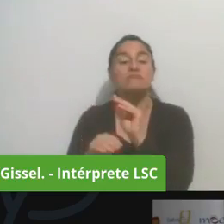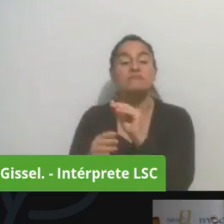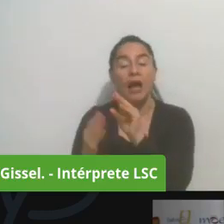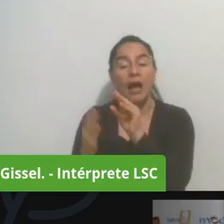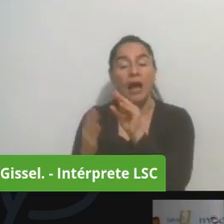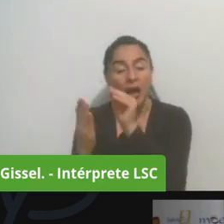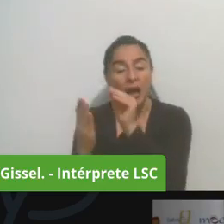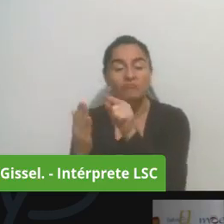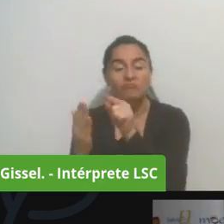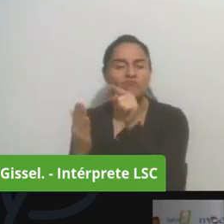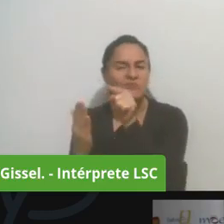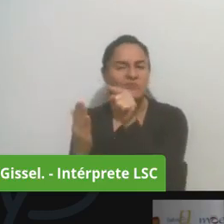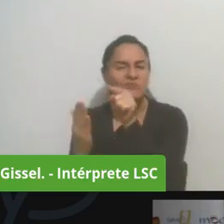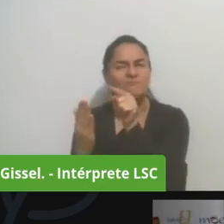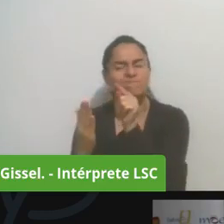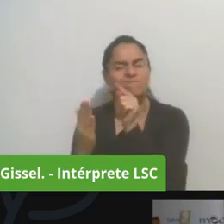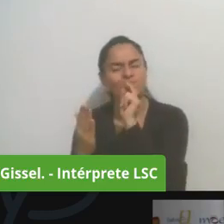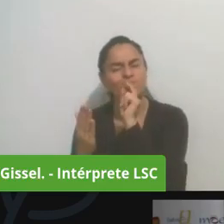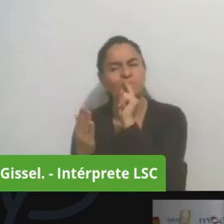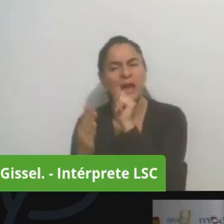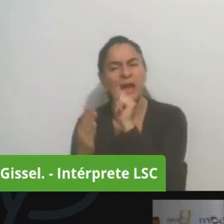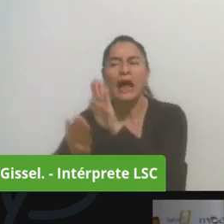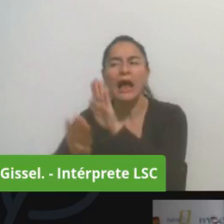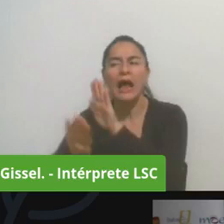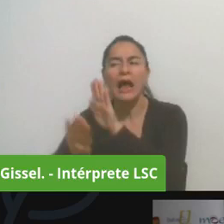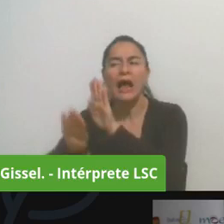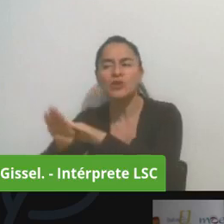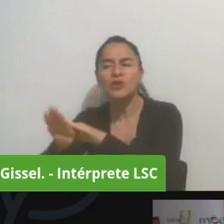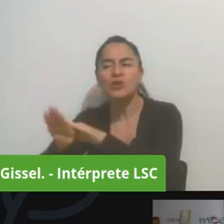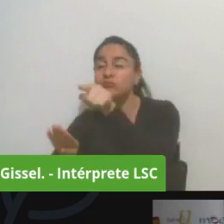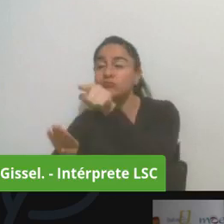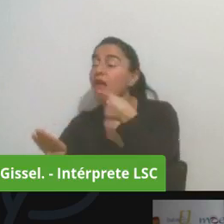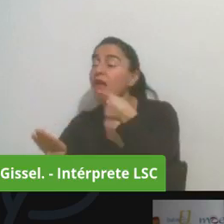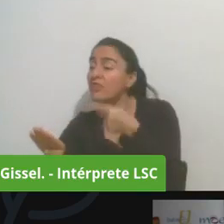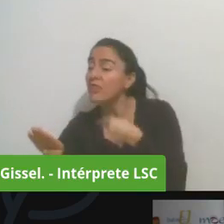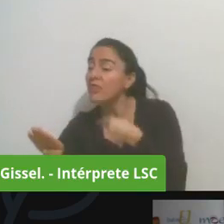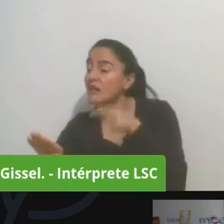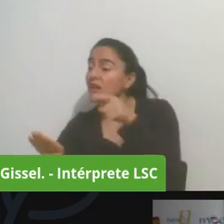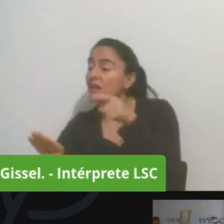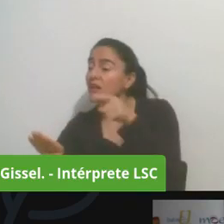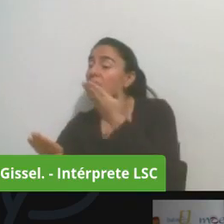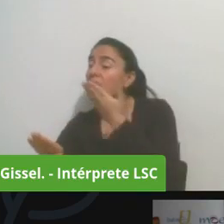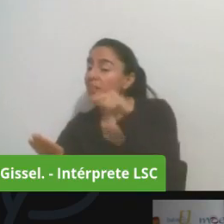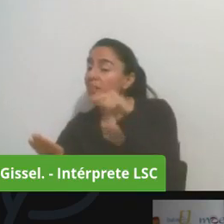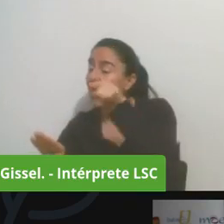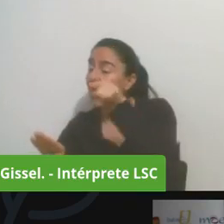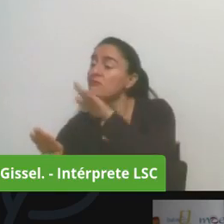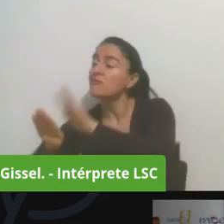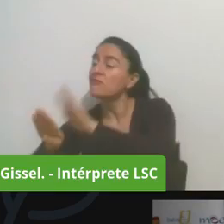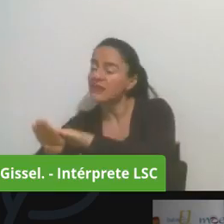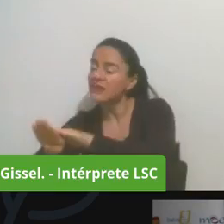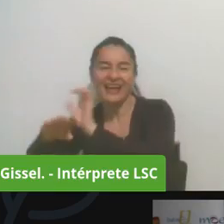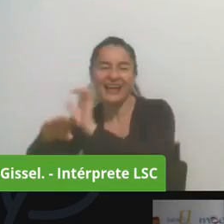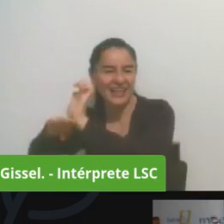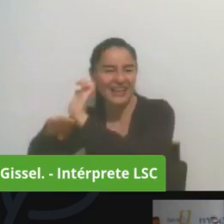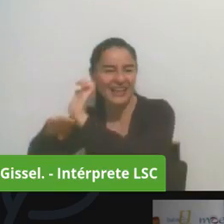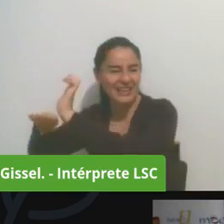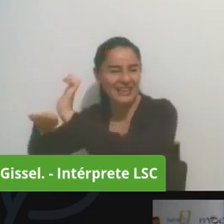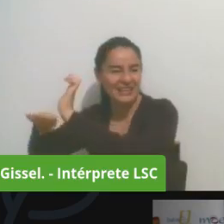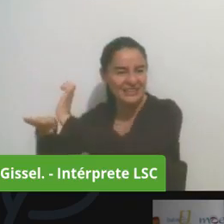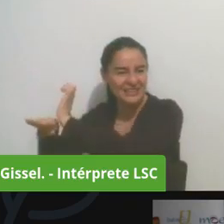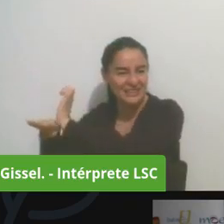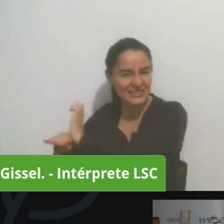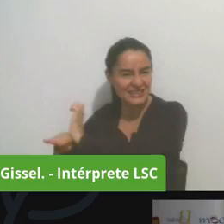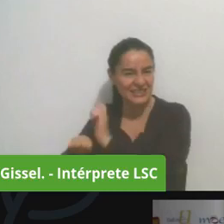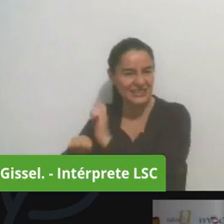el marco de lo irregular o de lo ilegal y sobre eso vamos a hacer aclaraciones públicas porque muchas veces es un proceso de